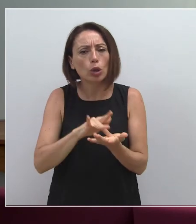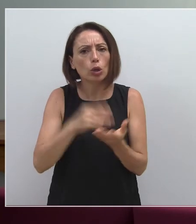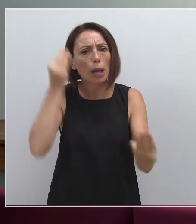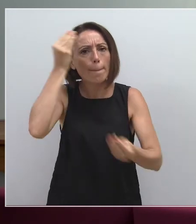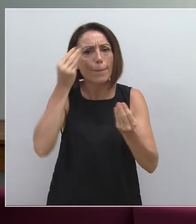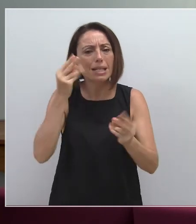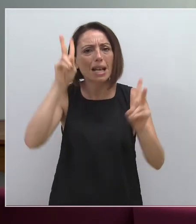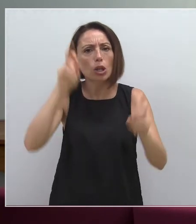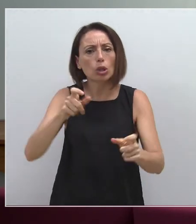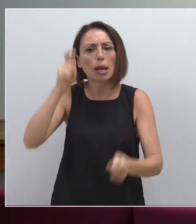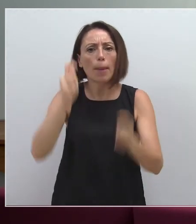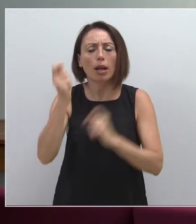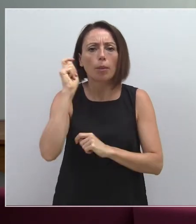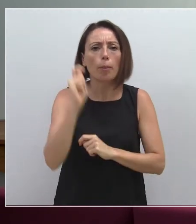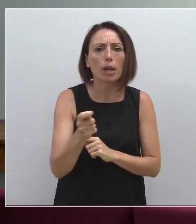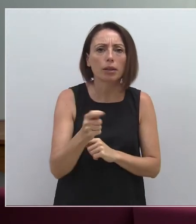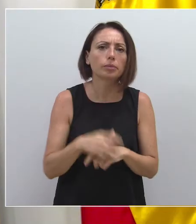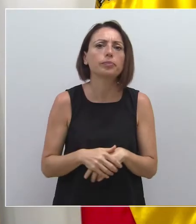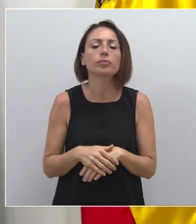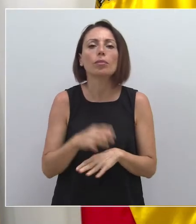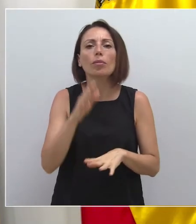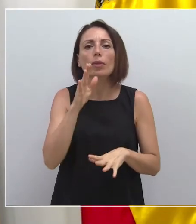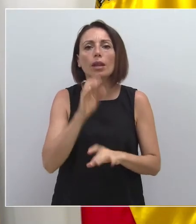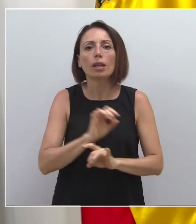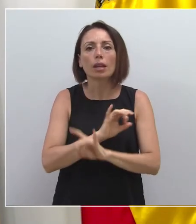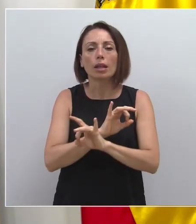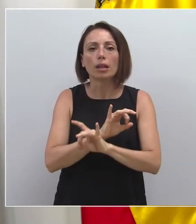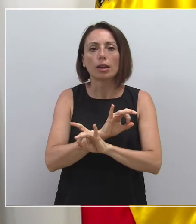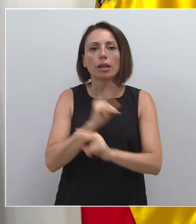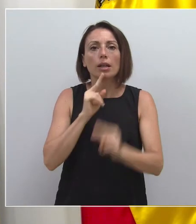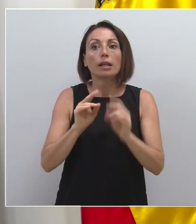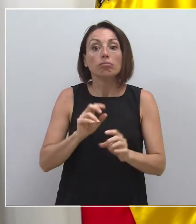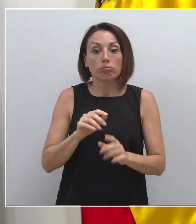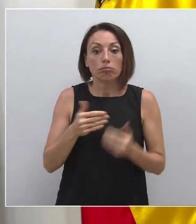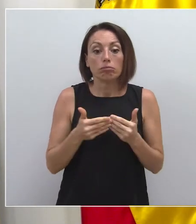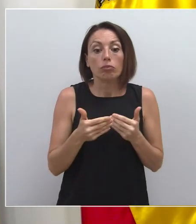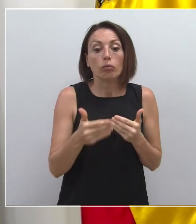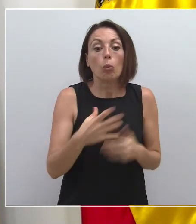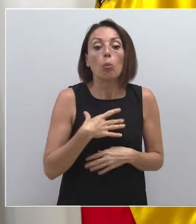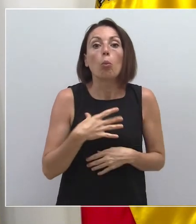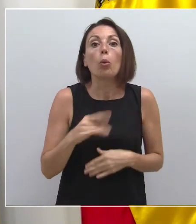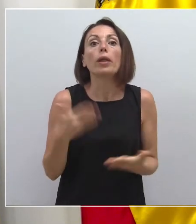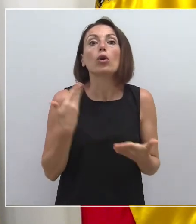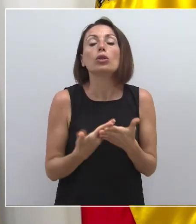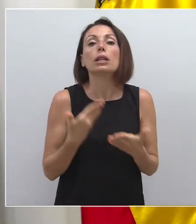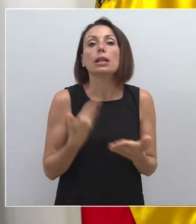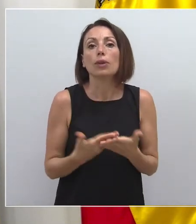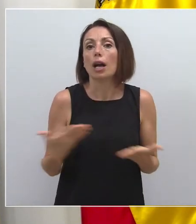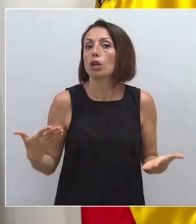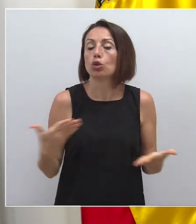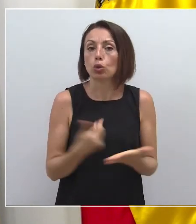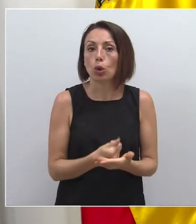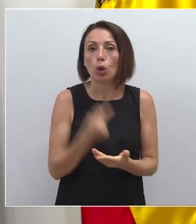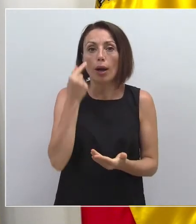llegar con estos reincidentes o con empresas o… Está claramente abierta esa posibilidad. Todo esto hay que justificarlo y, desde luego,